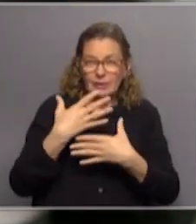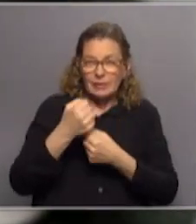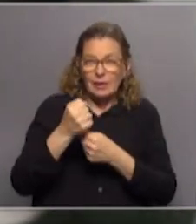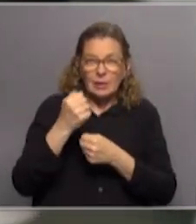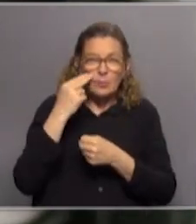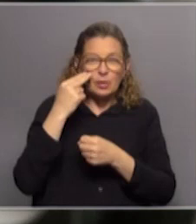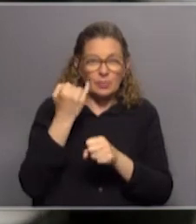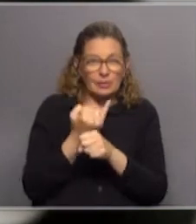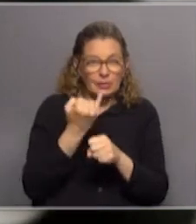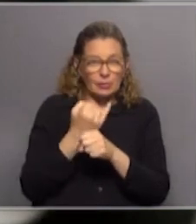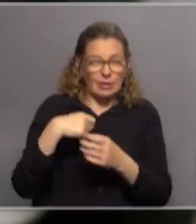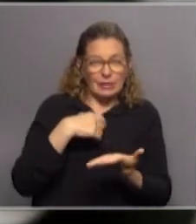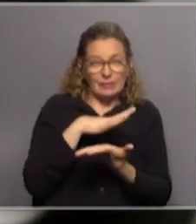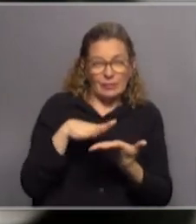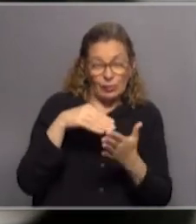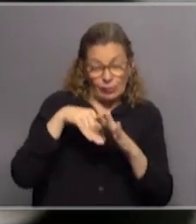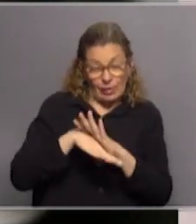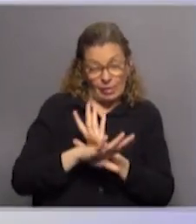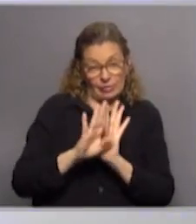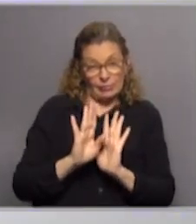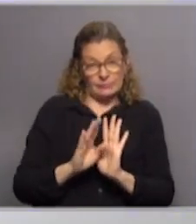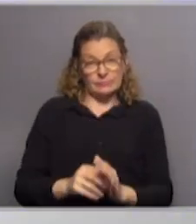fondo a la institución de esta situación en la que está inmersa.